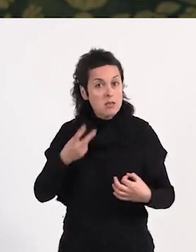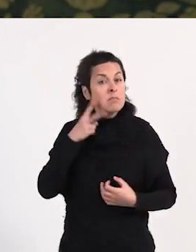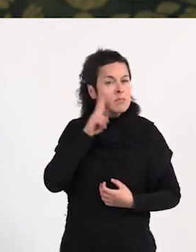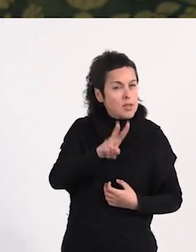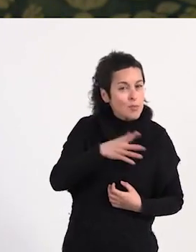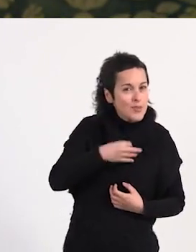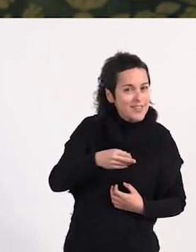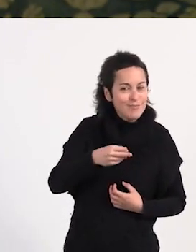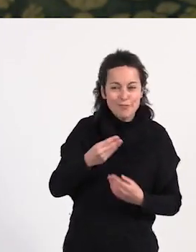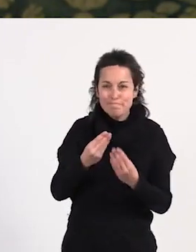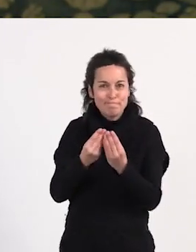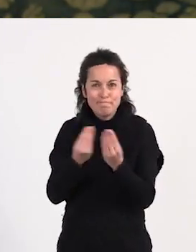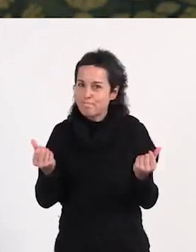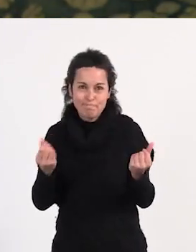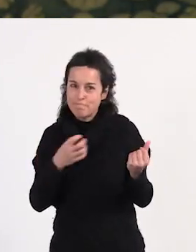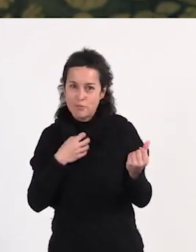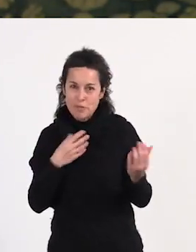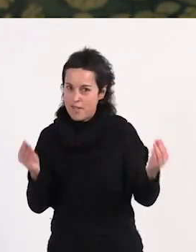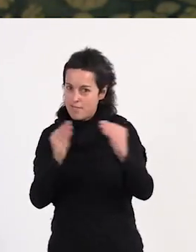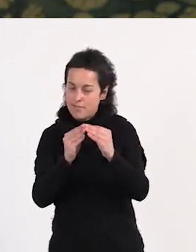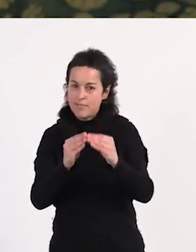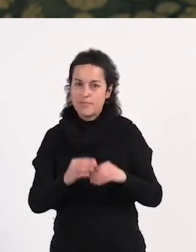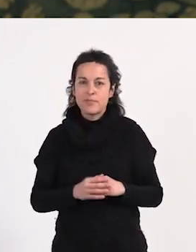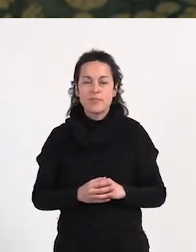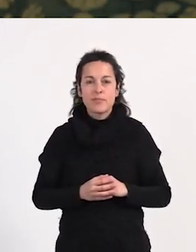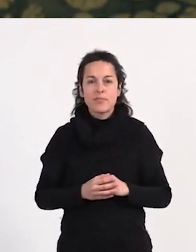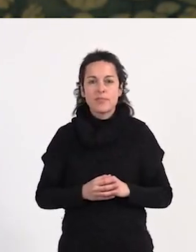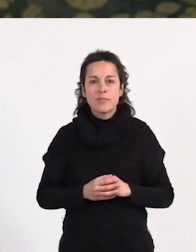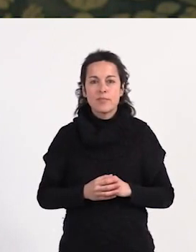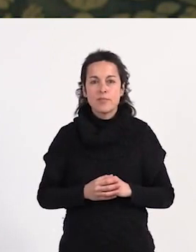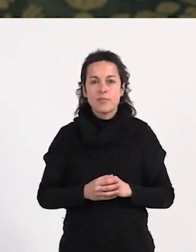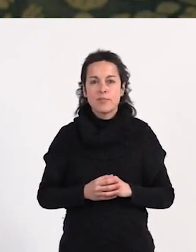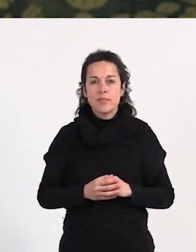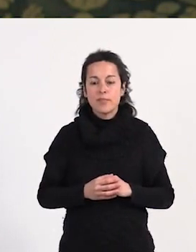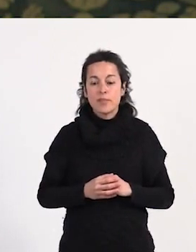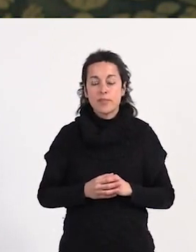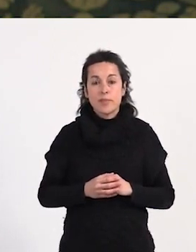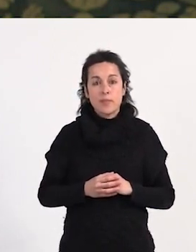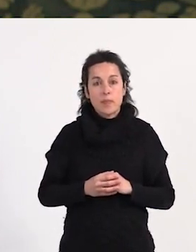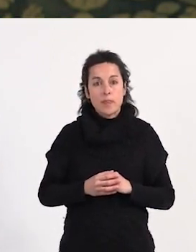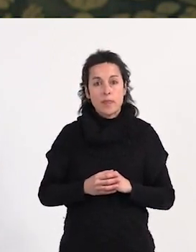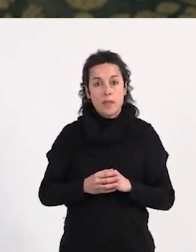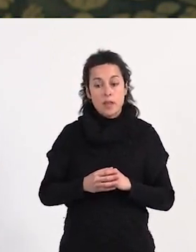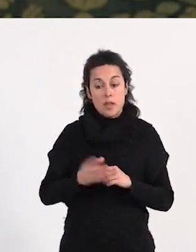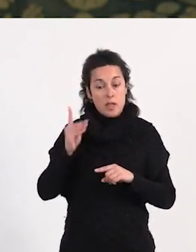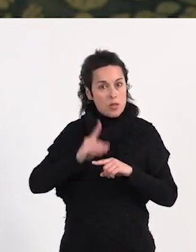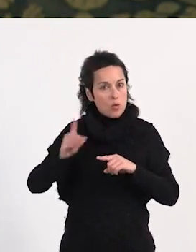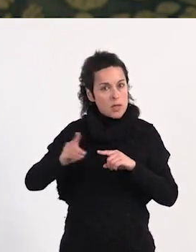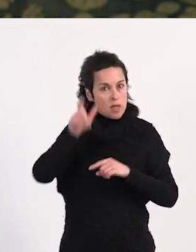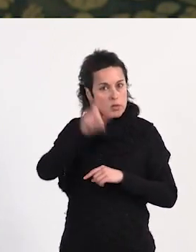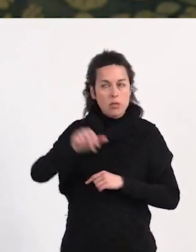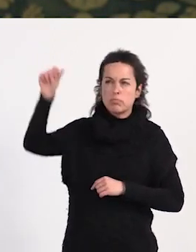pero invisibles a la vez. Es una ventana desde la cual la persona espectadora